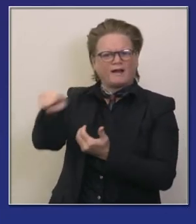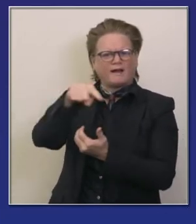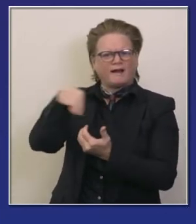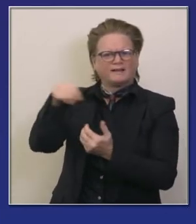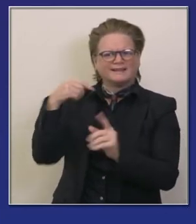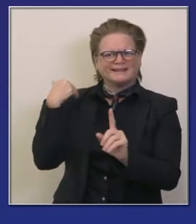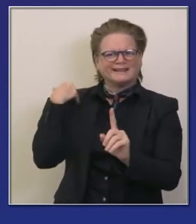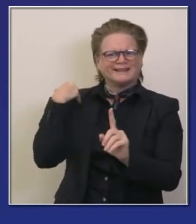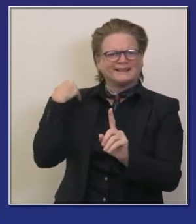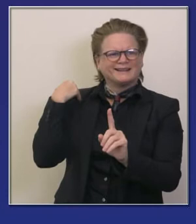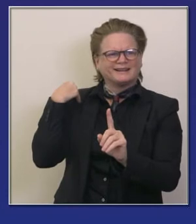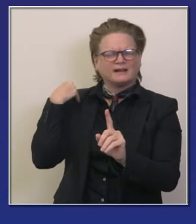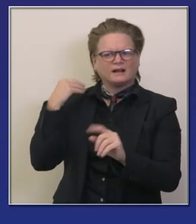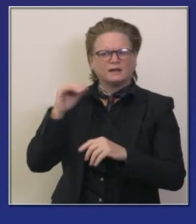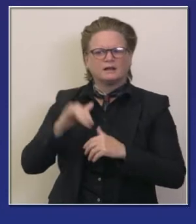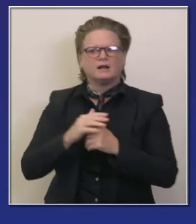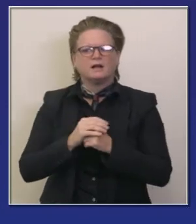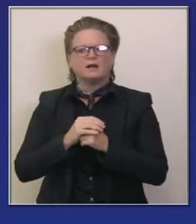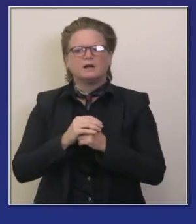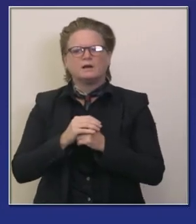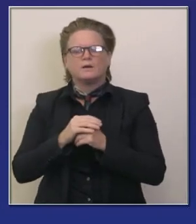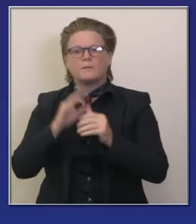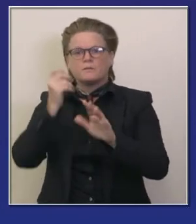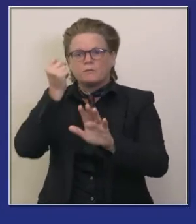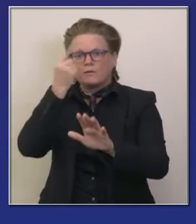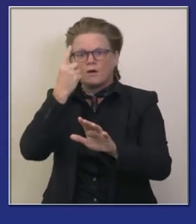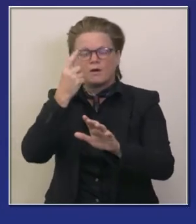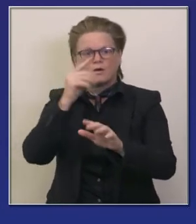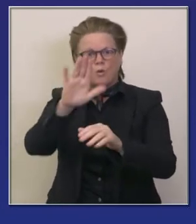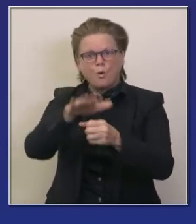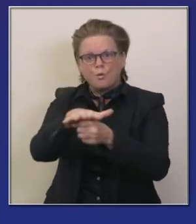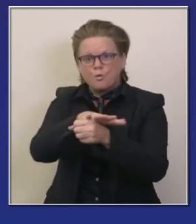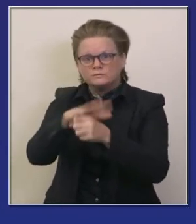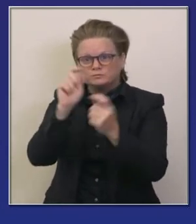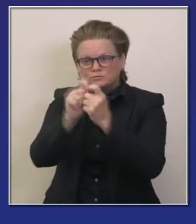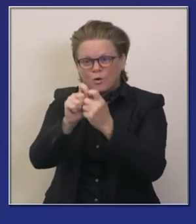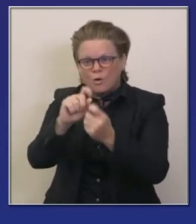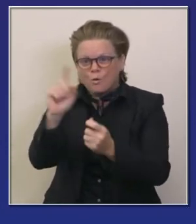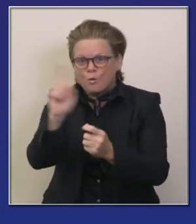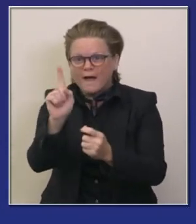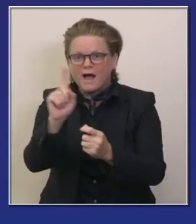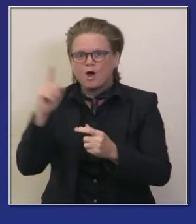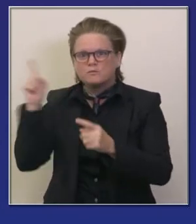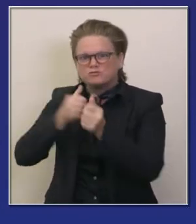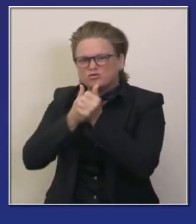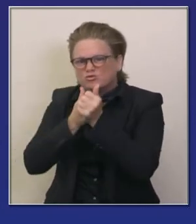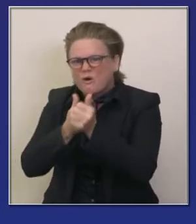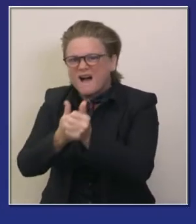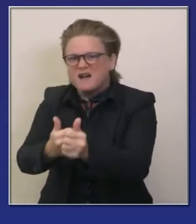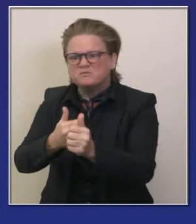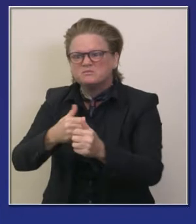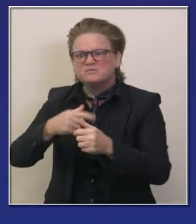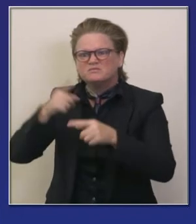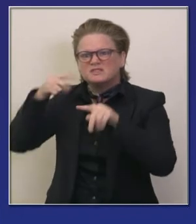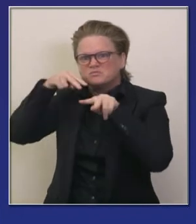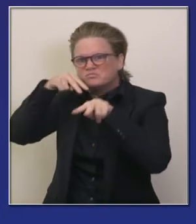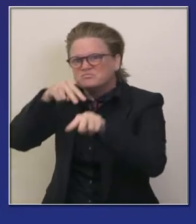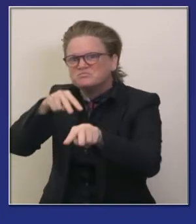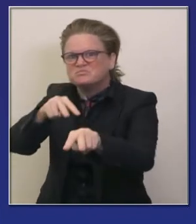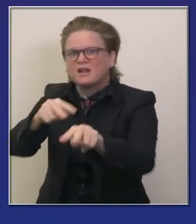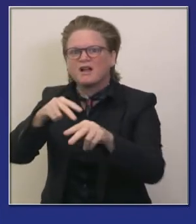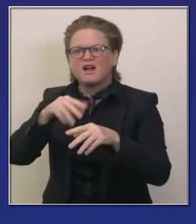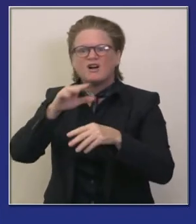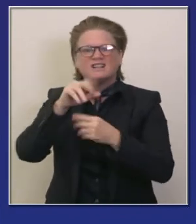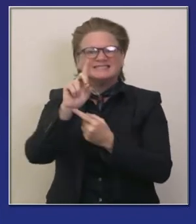y no hay datos de rastreo de localidades que se comparta como parte de california